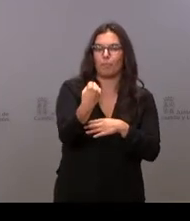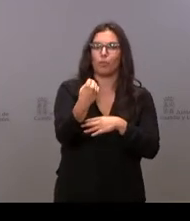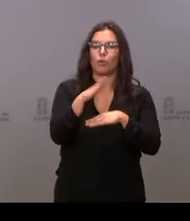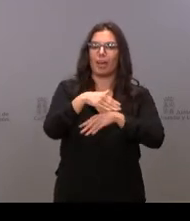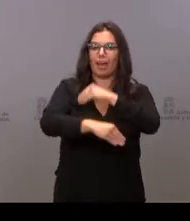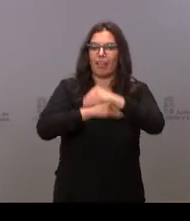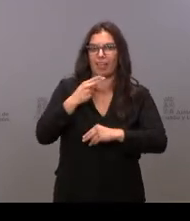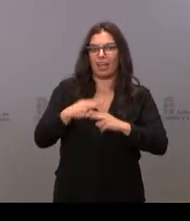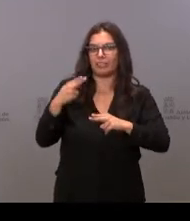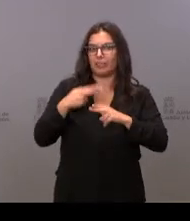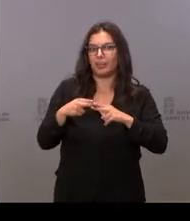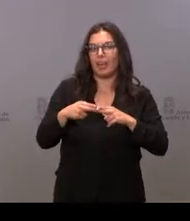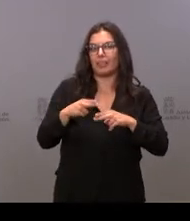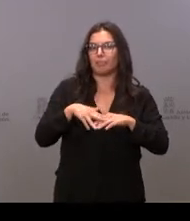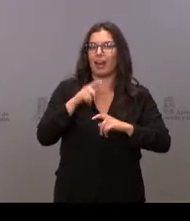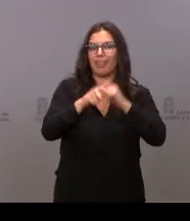las actividades que den sentido a su vida. María Isabel, cuando quiera.